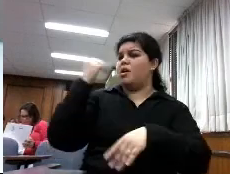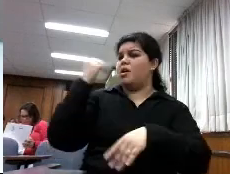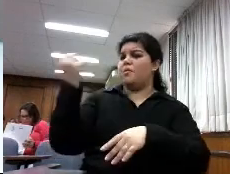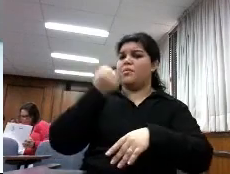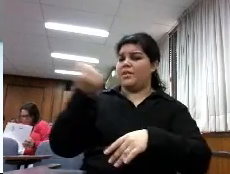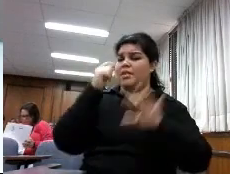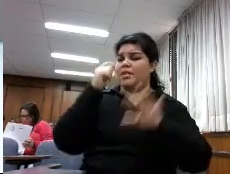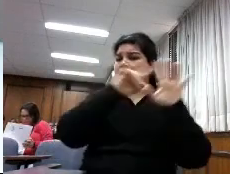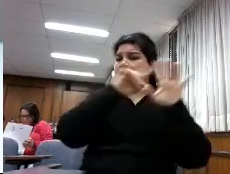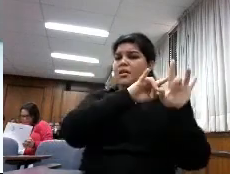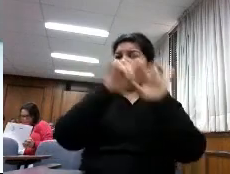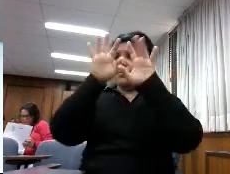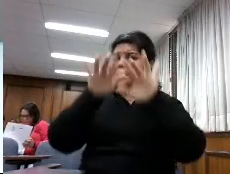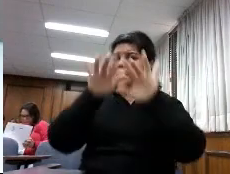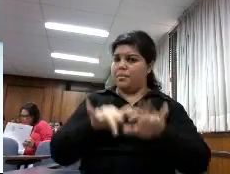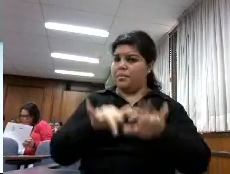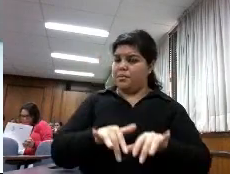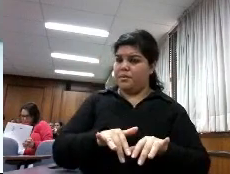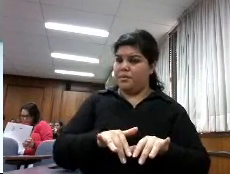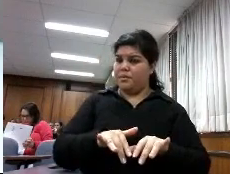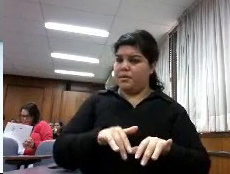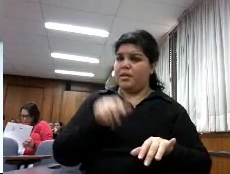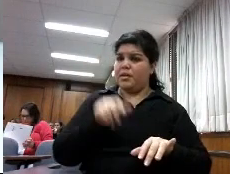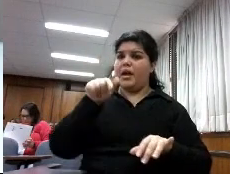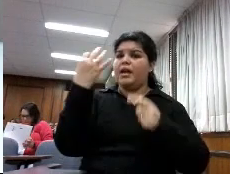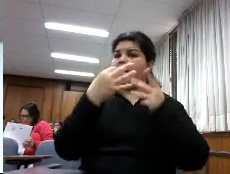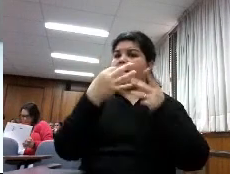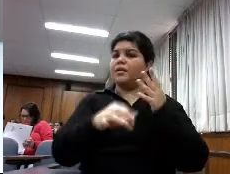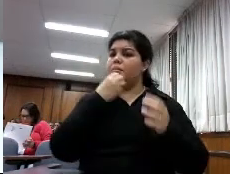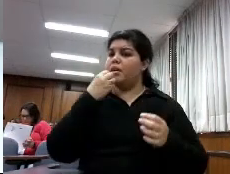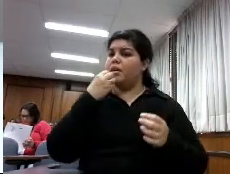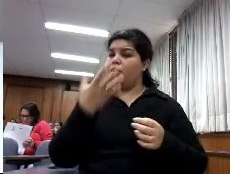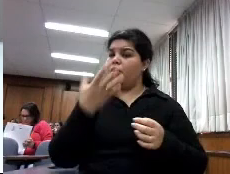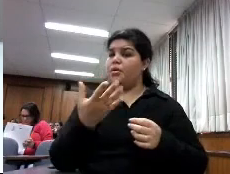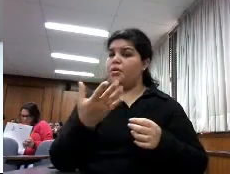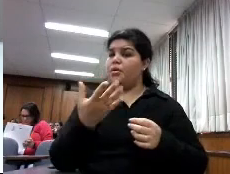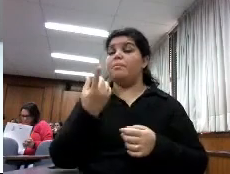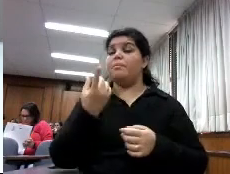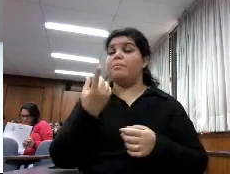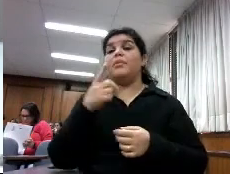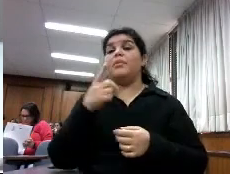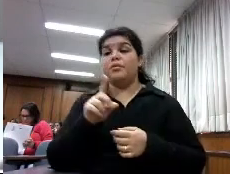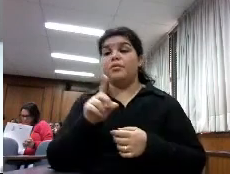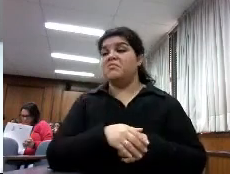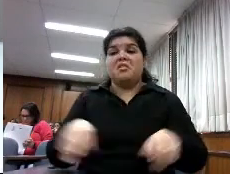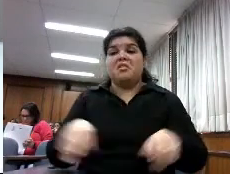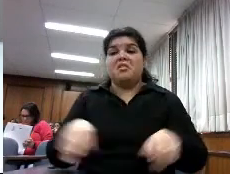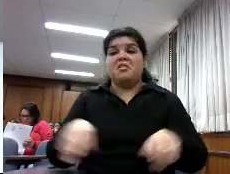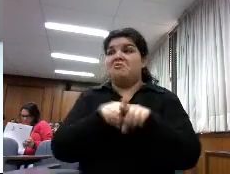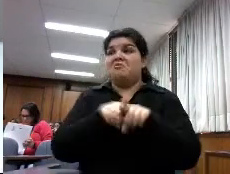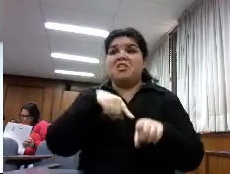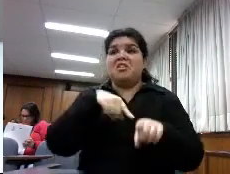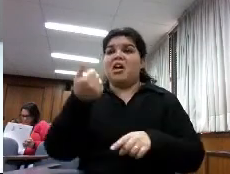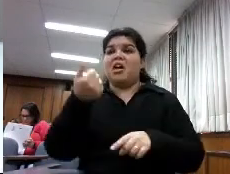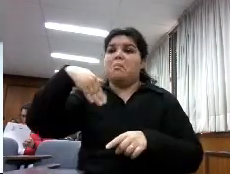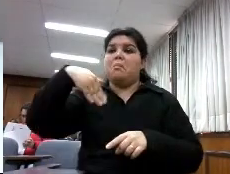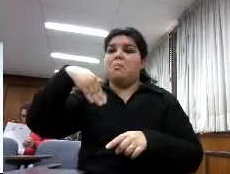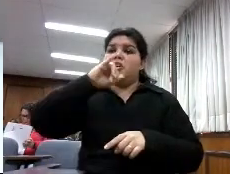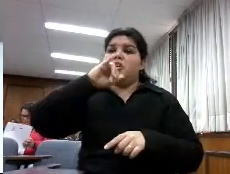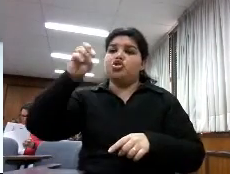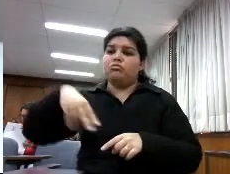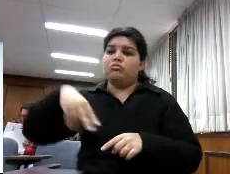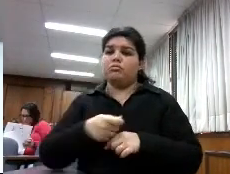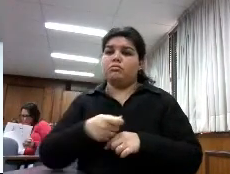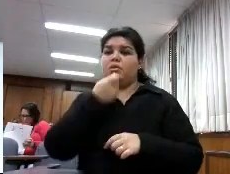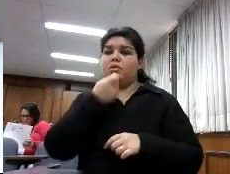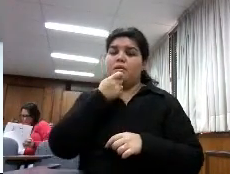de plataformas que tienen las mejores características pero es lo mismo que cualquier otra empresa Amazon el dispositivo de Amazon